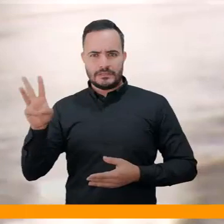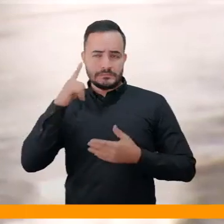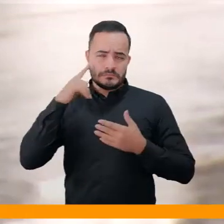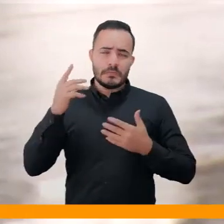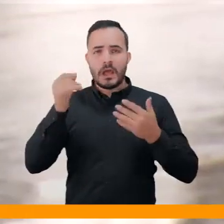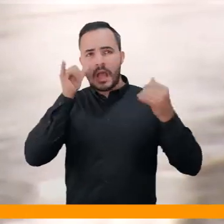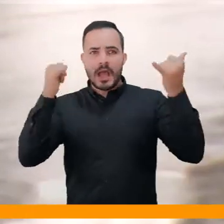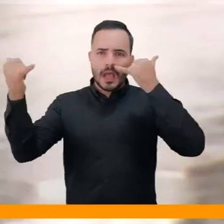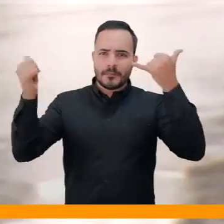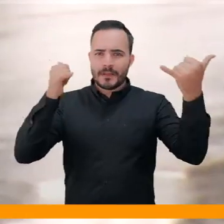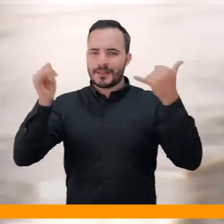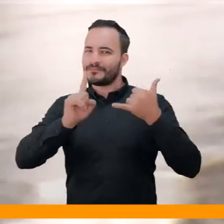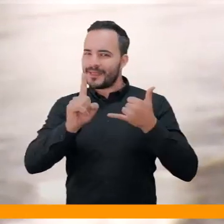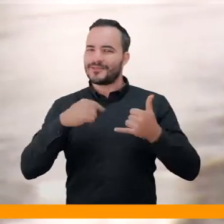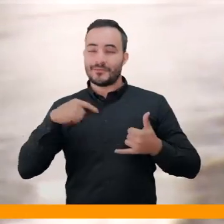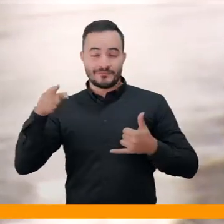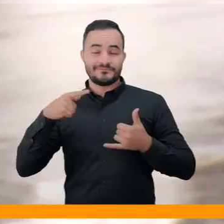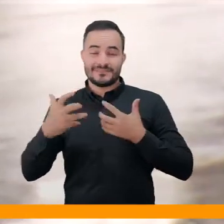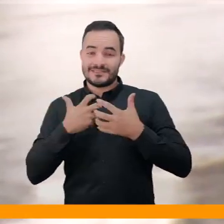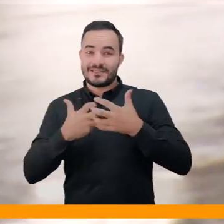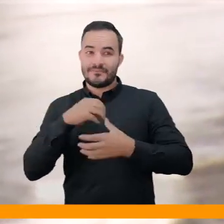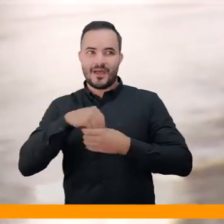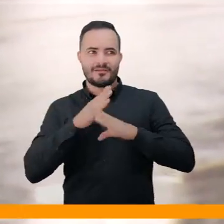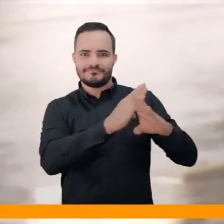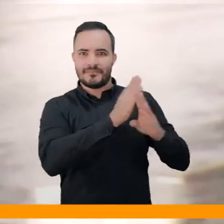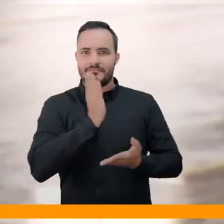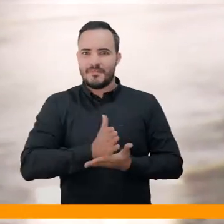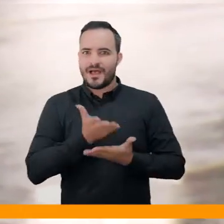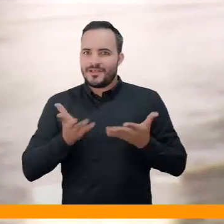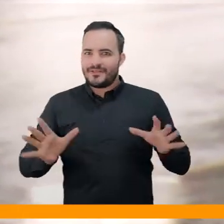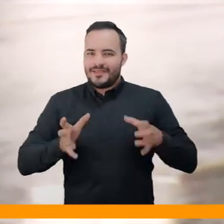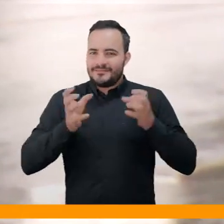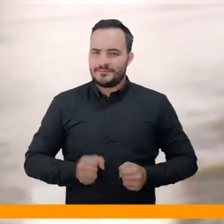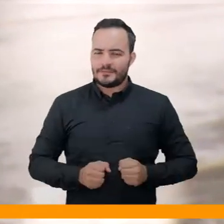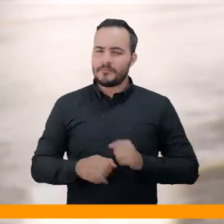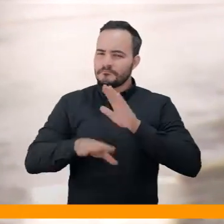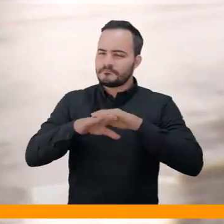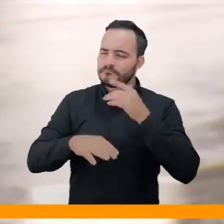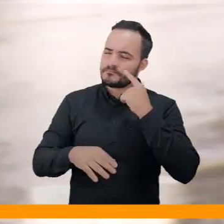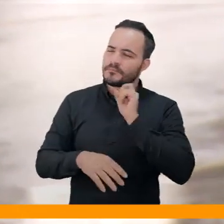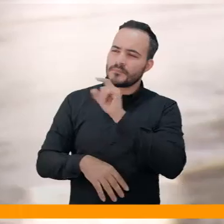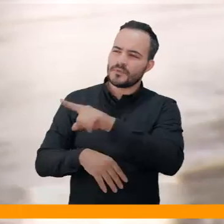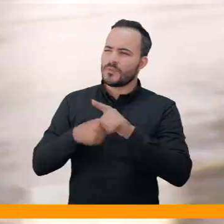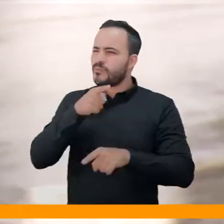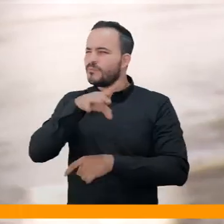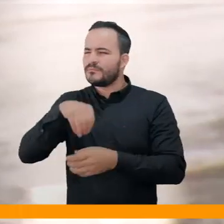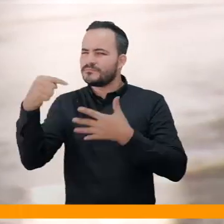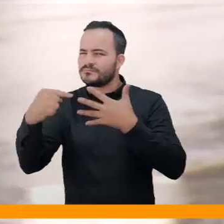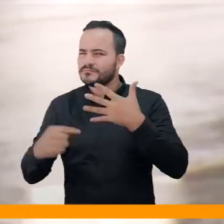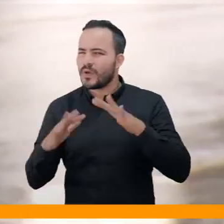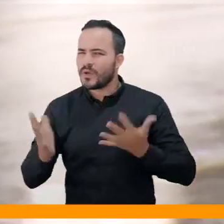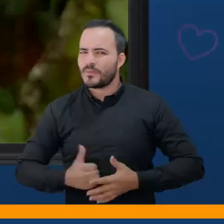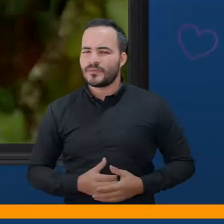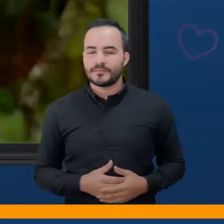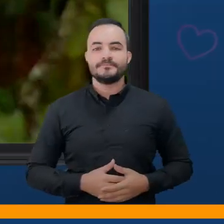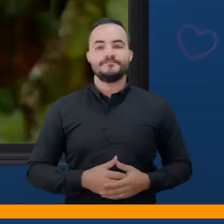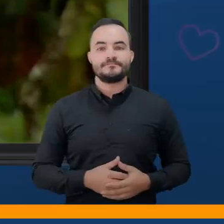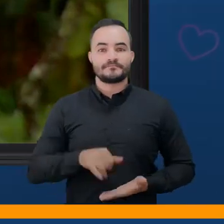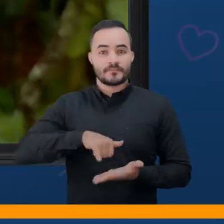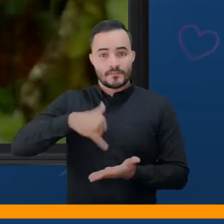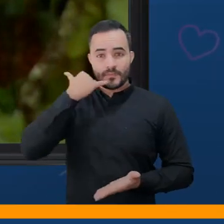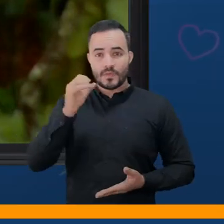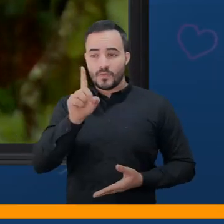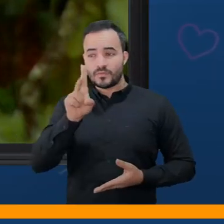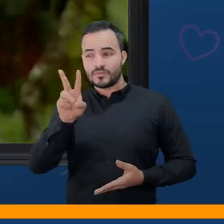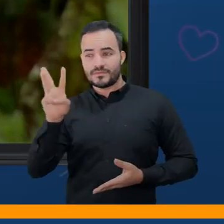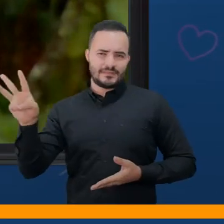seguridad. Vamos a hablar con el Secretario de Seguridad. Secretario, ¿qué hay allí para los ciudadanos a grandes rasgos? El 123 no